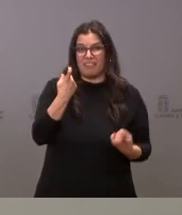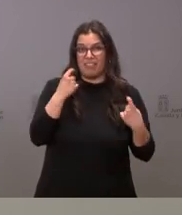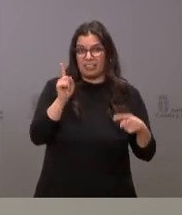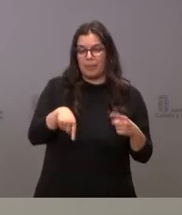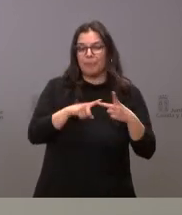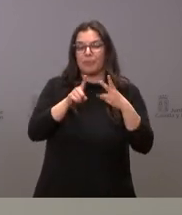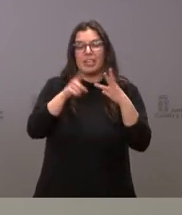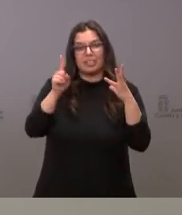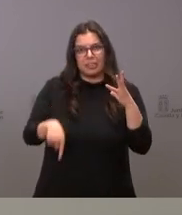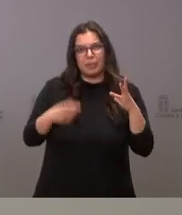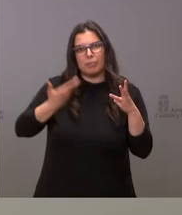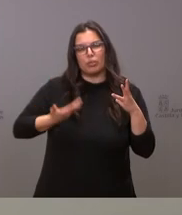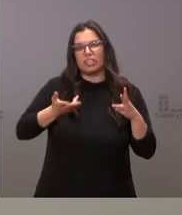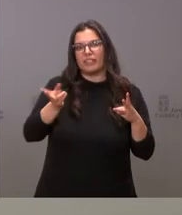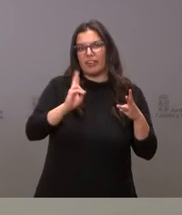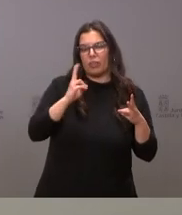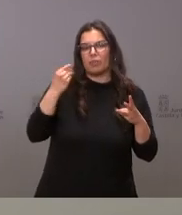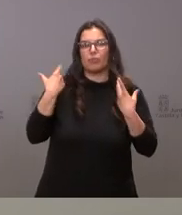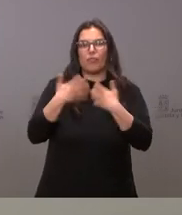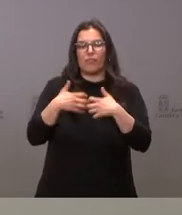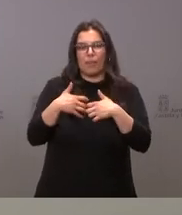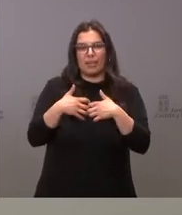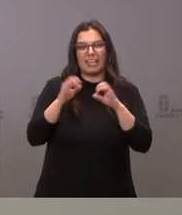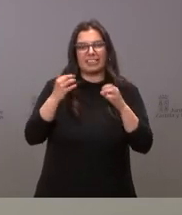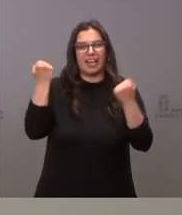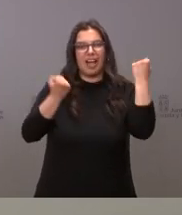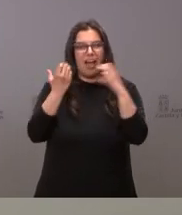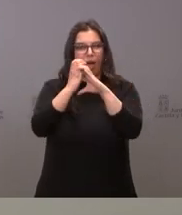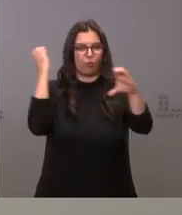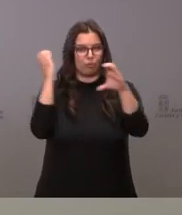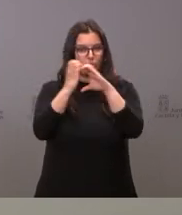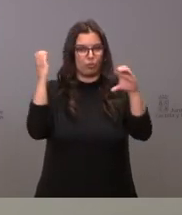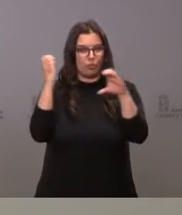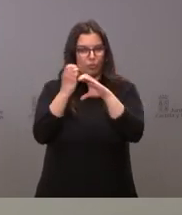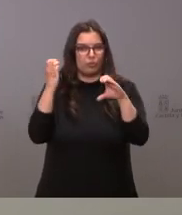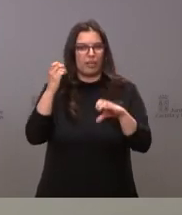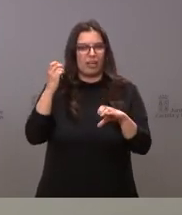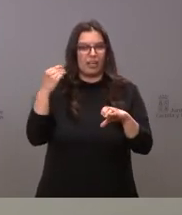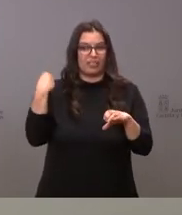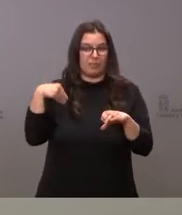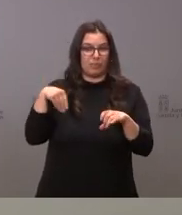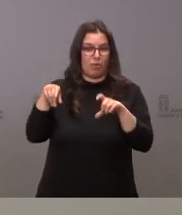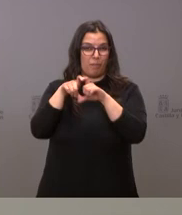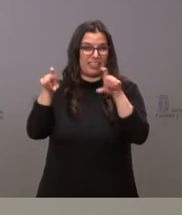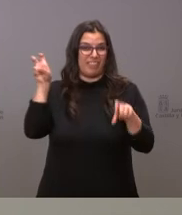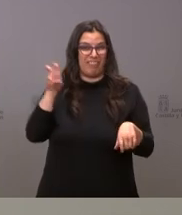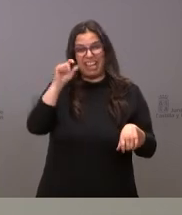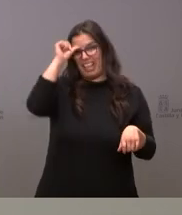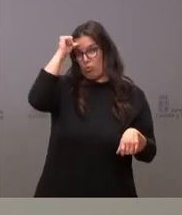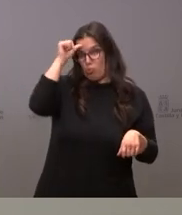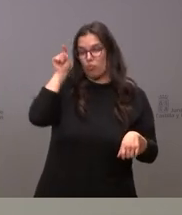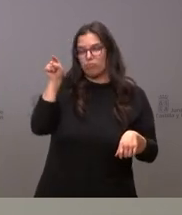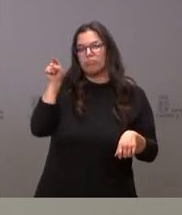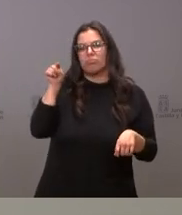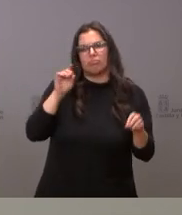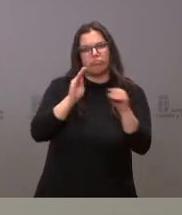lo hemos tenido en el caso de Valladolid con esa fábrica de autobuses de capital hindú y que supone una inversión relevante